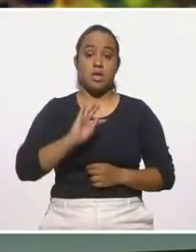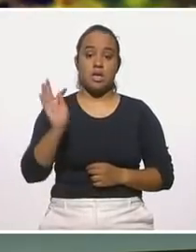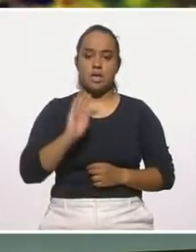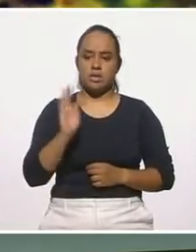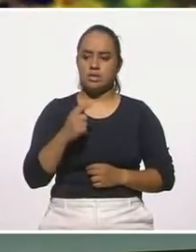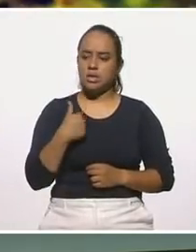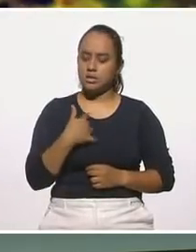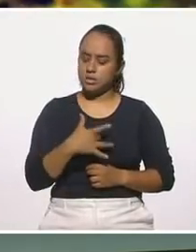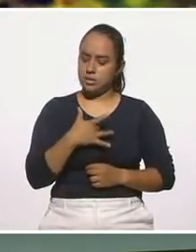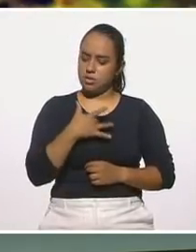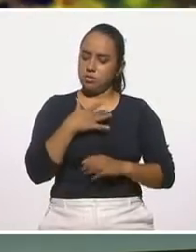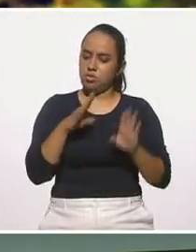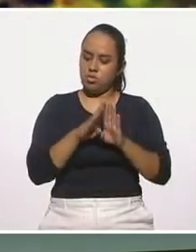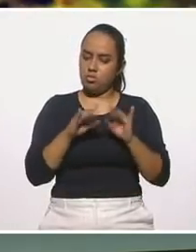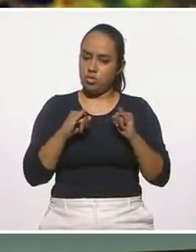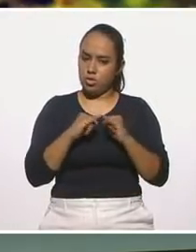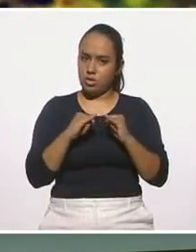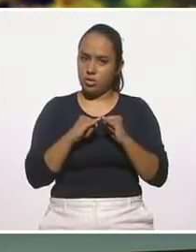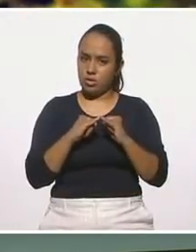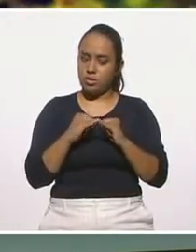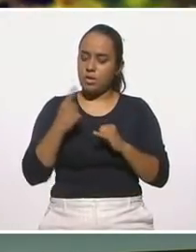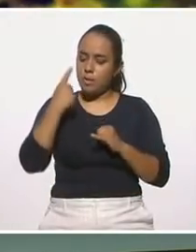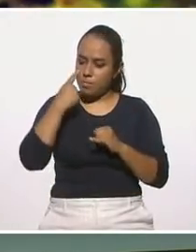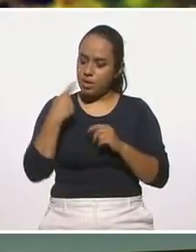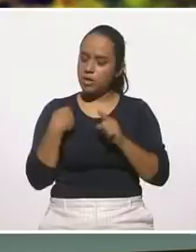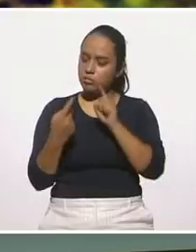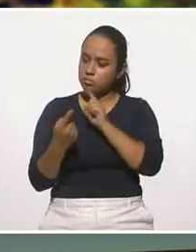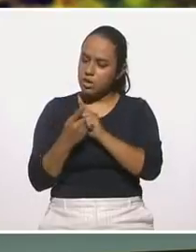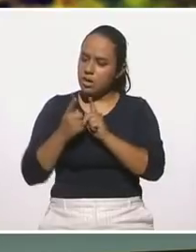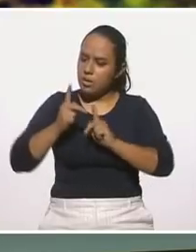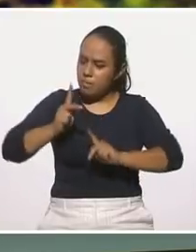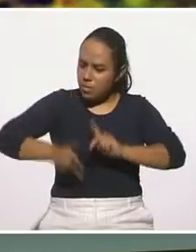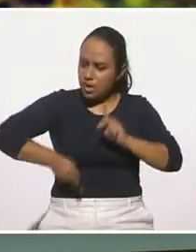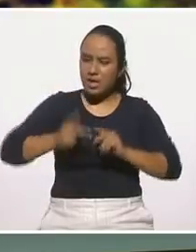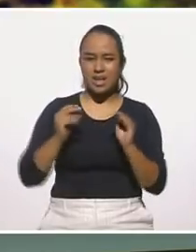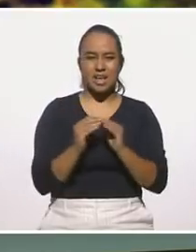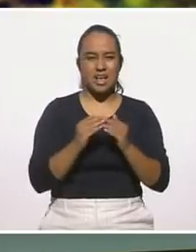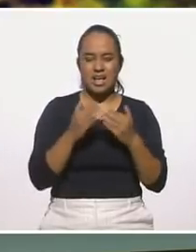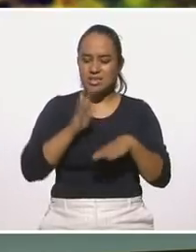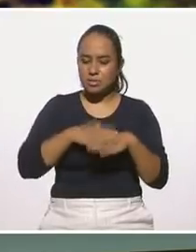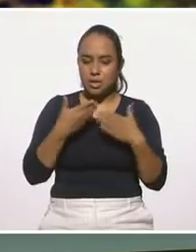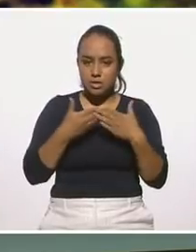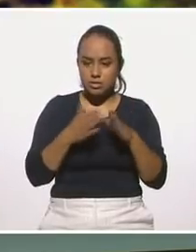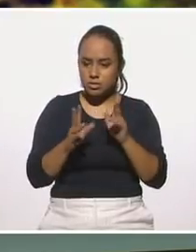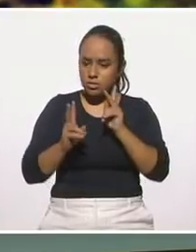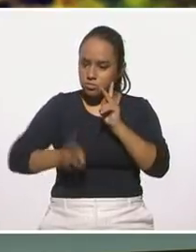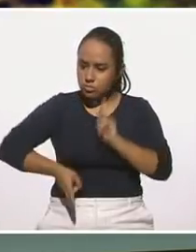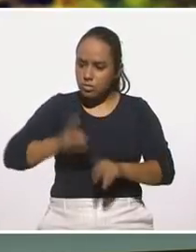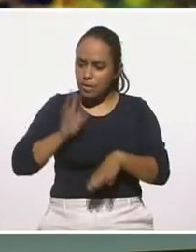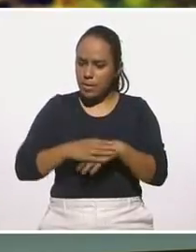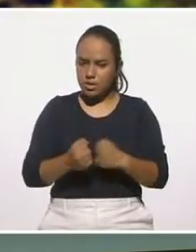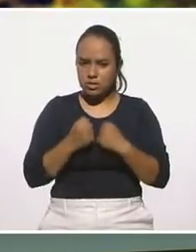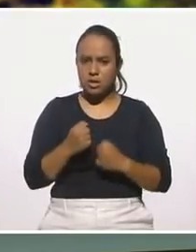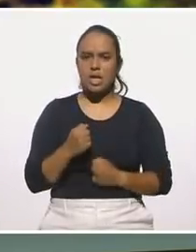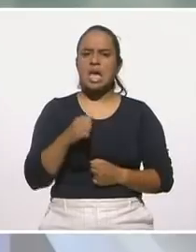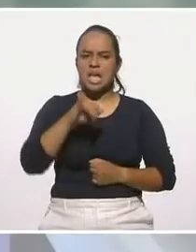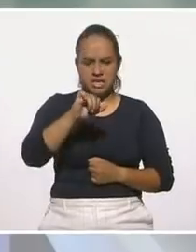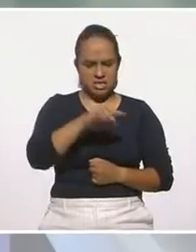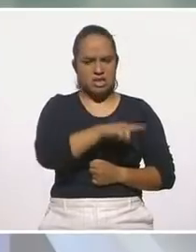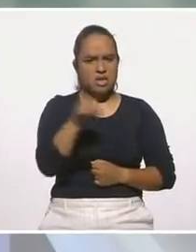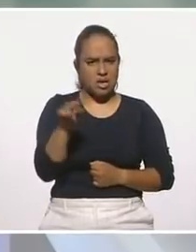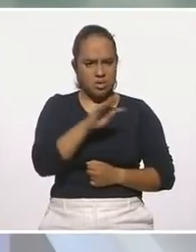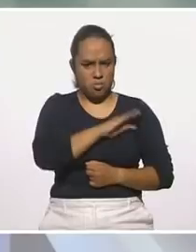institucionalizar. A que empezamos a platicarlo, a abrirlo en casa, y empezamos a solidificar este tema de, sí, sí podemos,